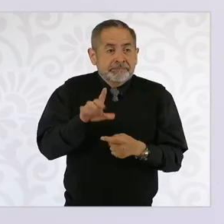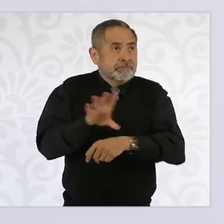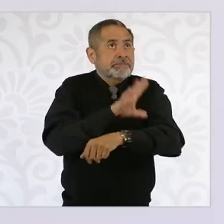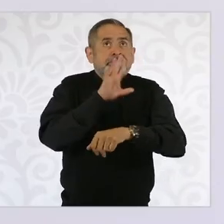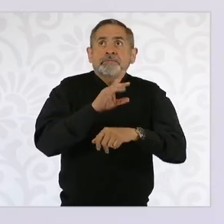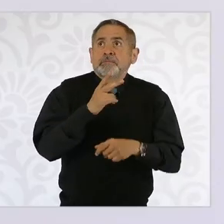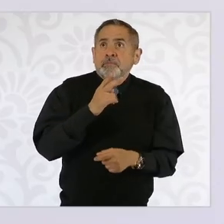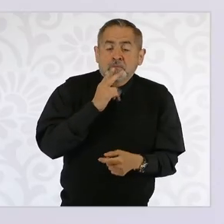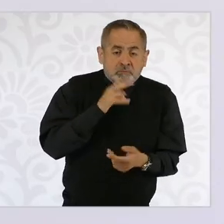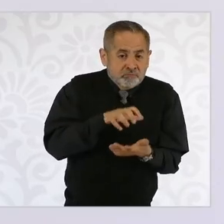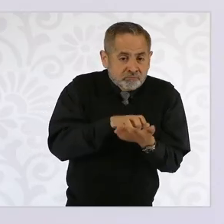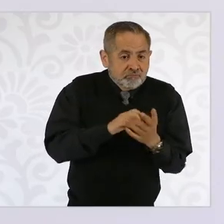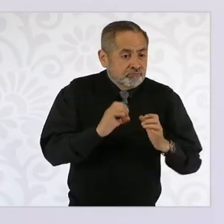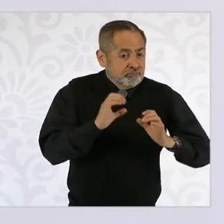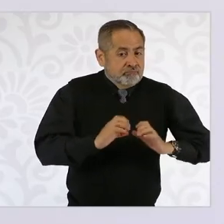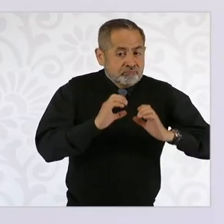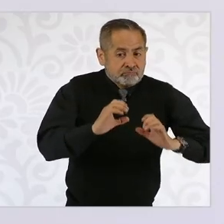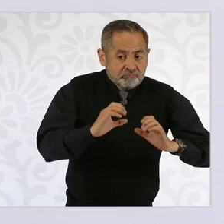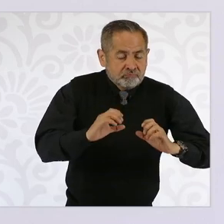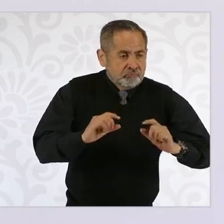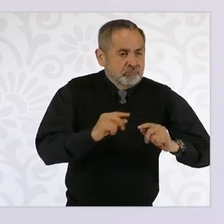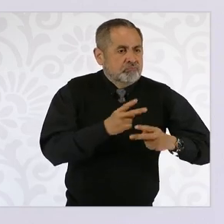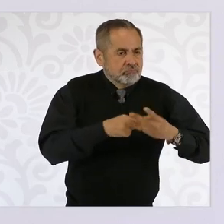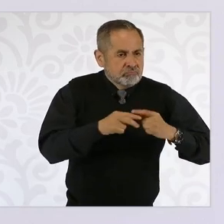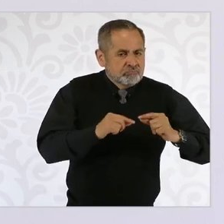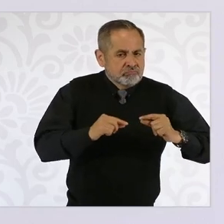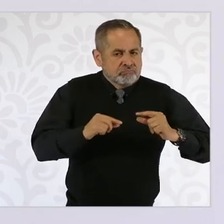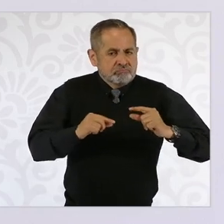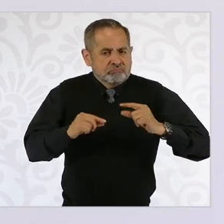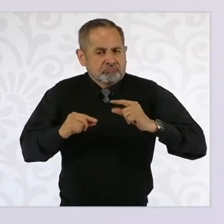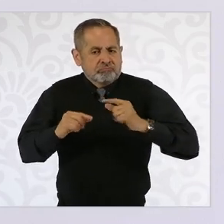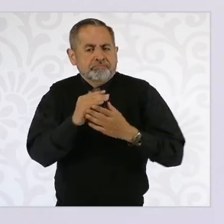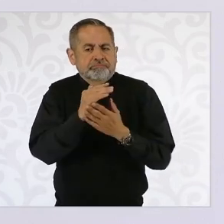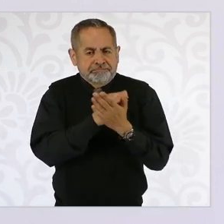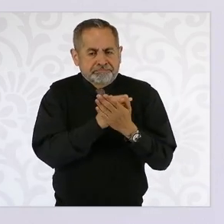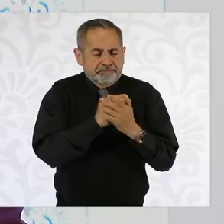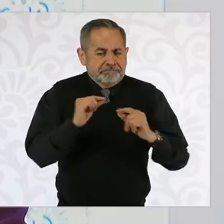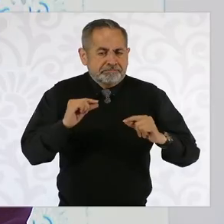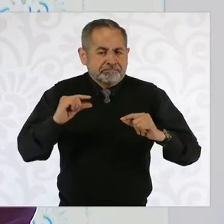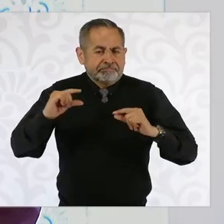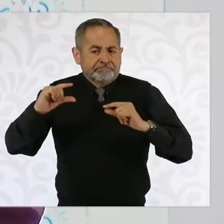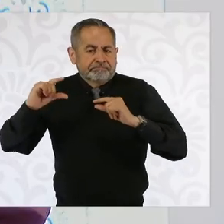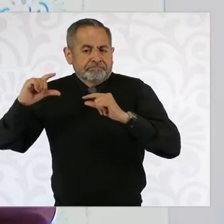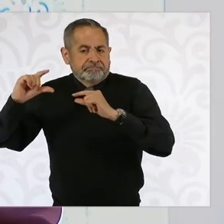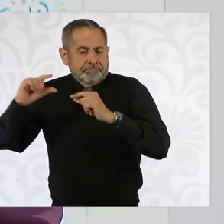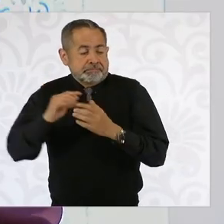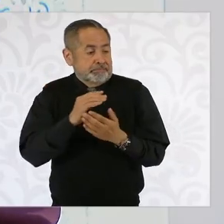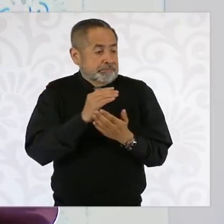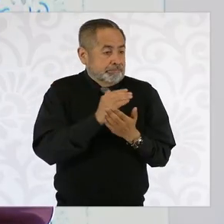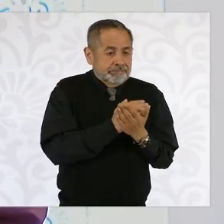pues entonces crece, pero no al mismo ritmo. Pero de todas maneras va a haber crecimiento en la